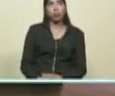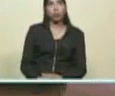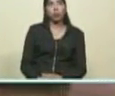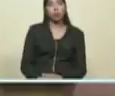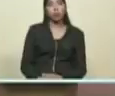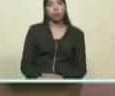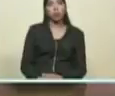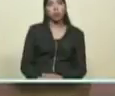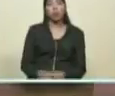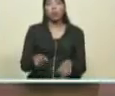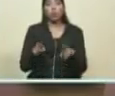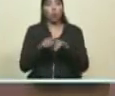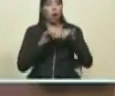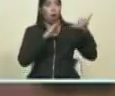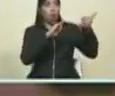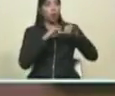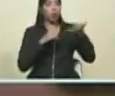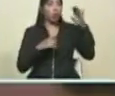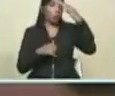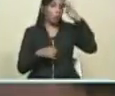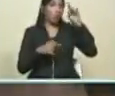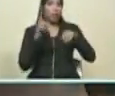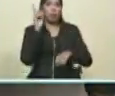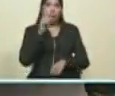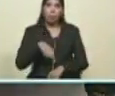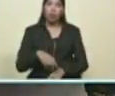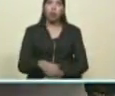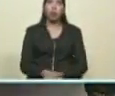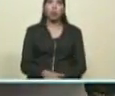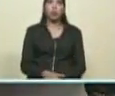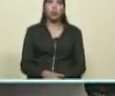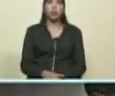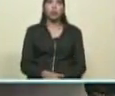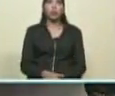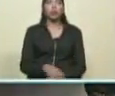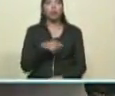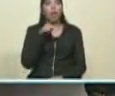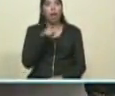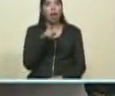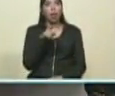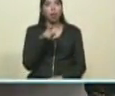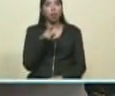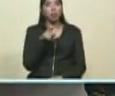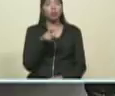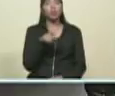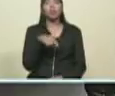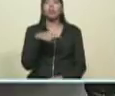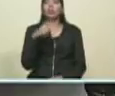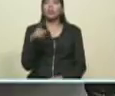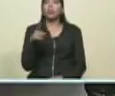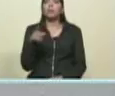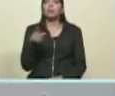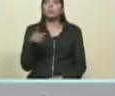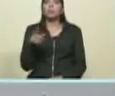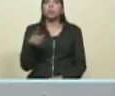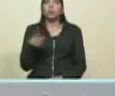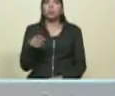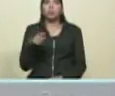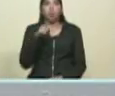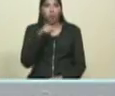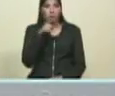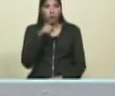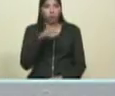igualmente con Cuba le he dicho al vicepresidente ejecutivo que él personalmente al lado de tantas tareas junto al consejo